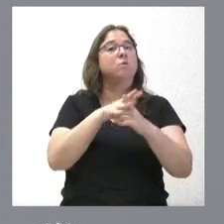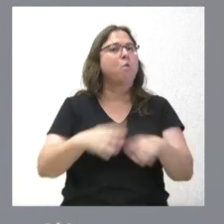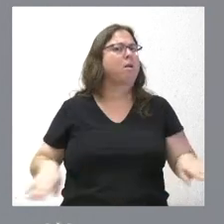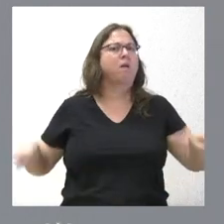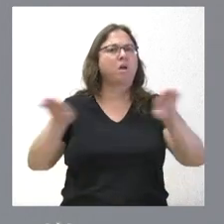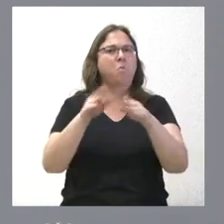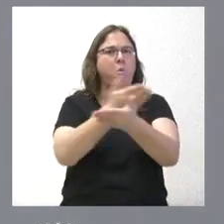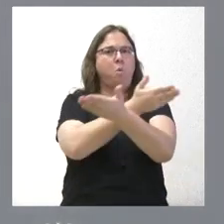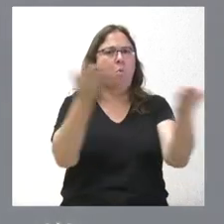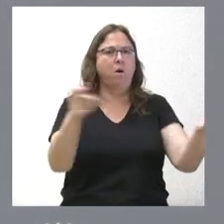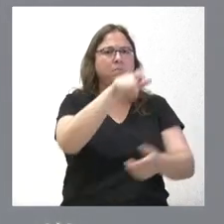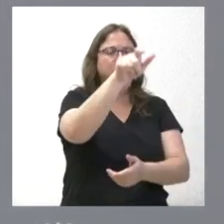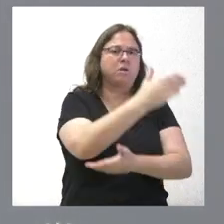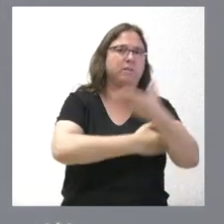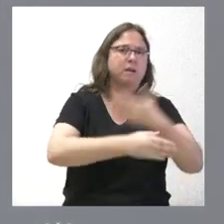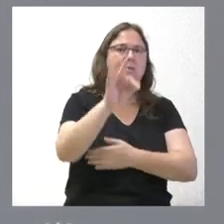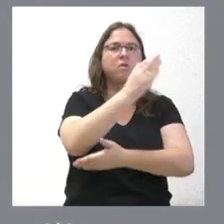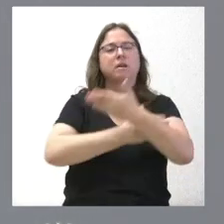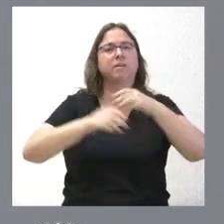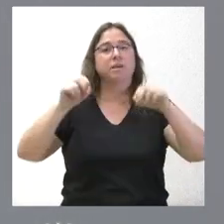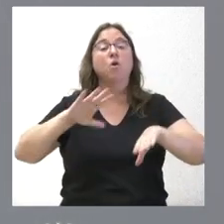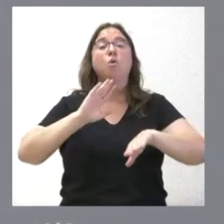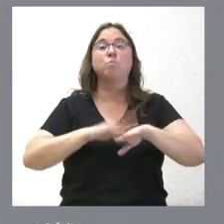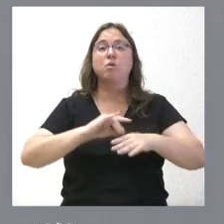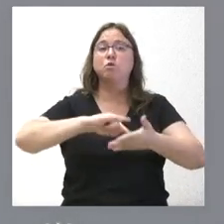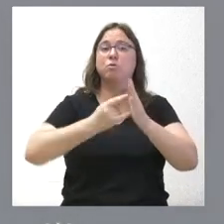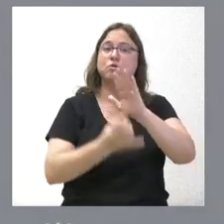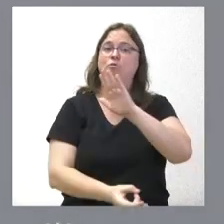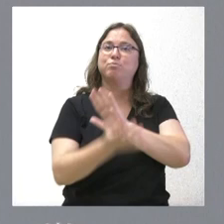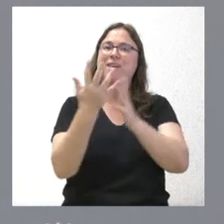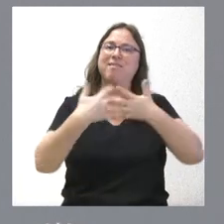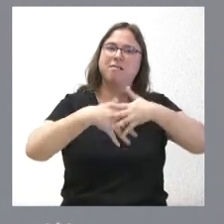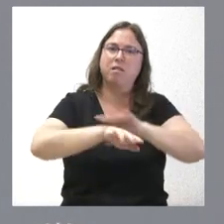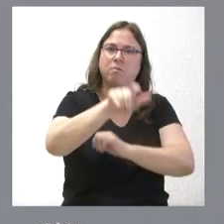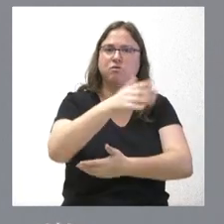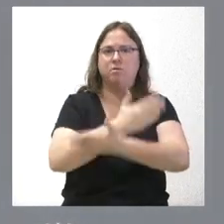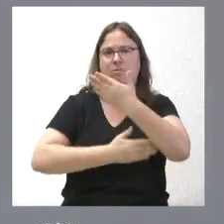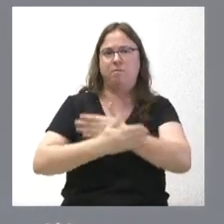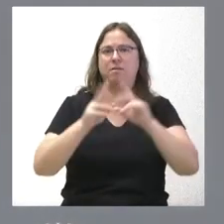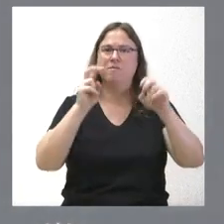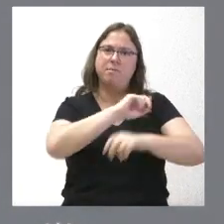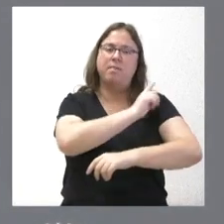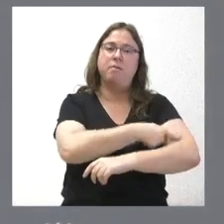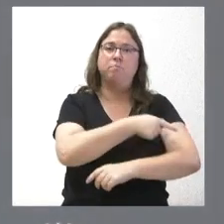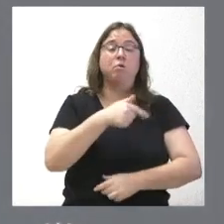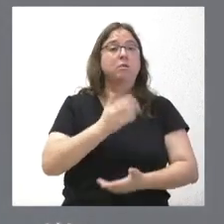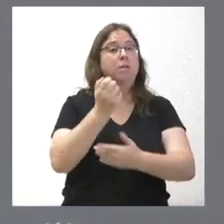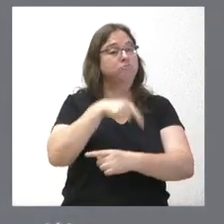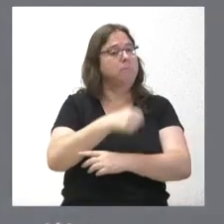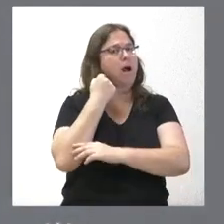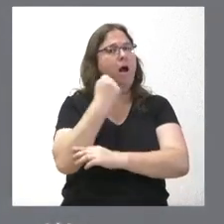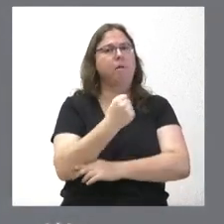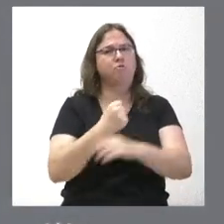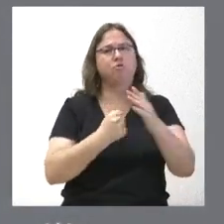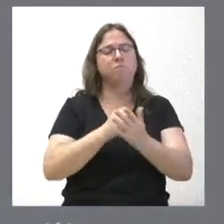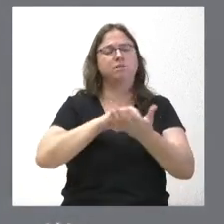Y para eso se desarrollan un conjunto de proyectos de integración de estas personas que en nuestra comunidad merecen todo el apoyo y todo